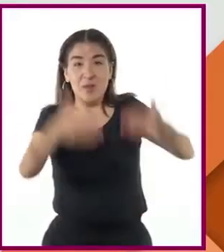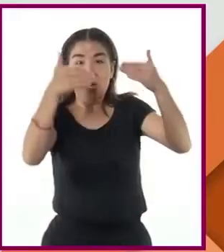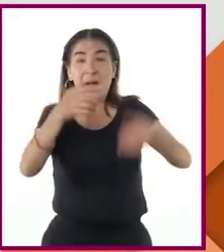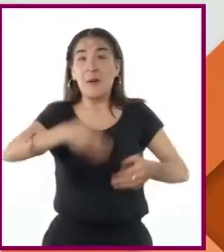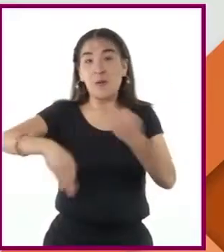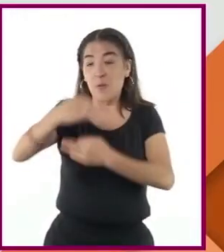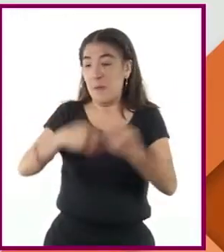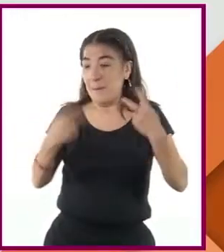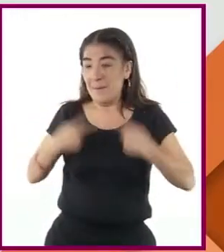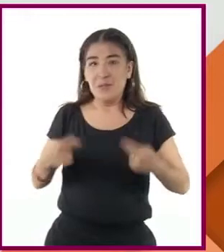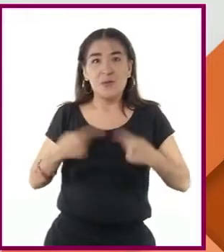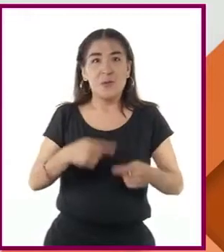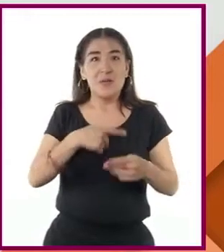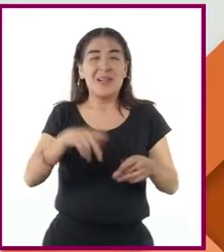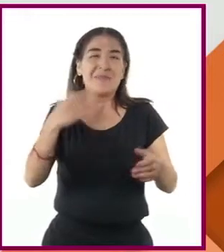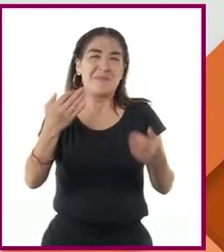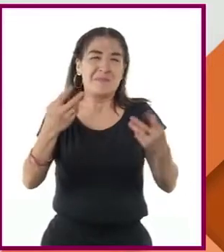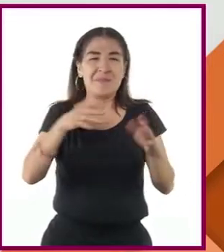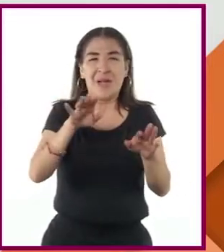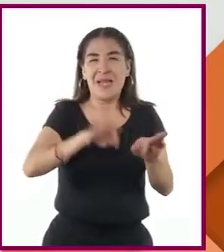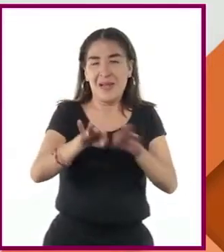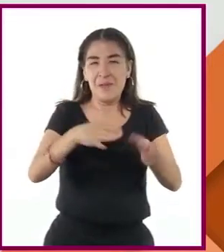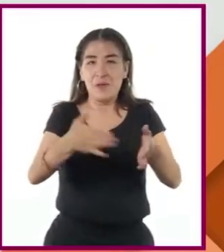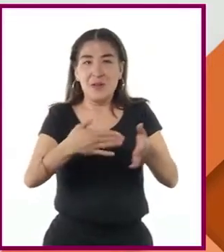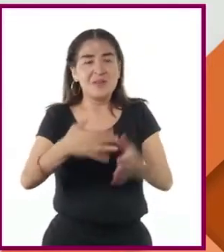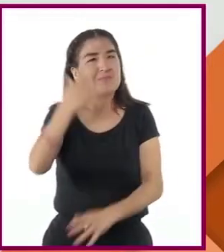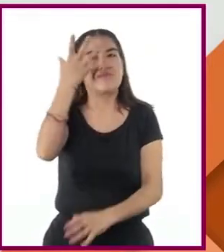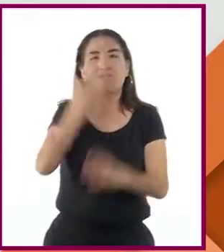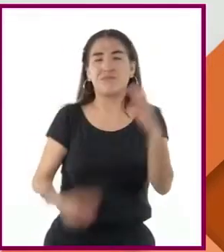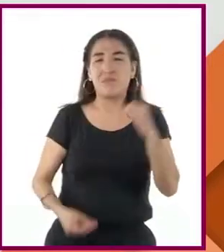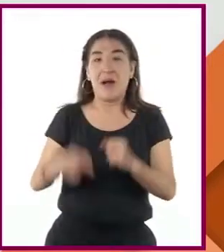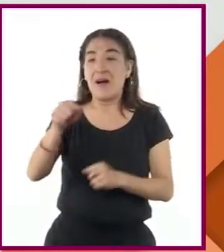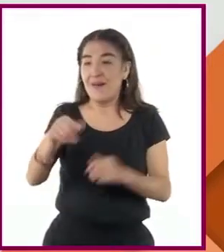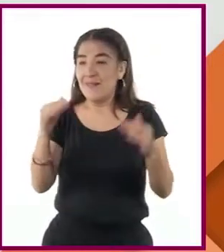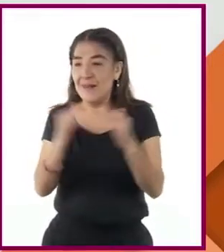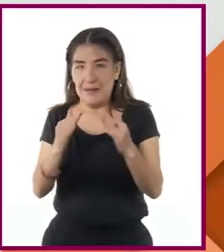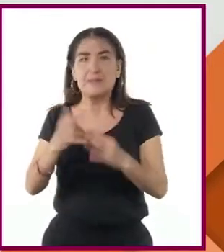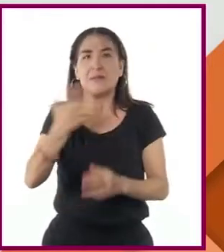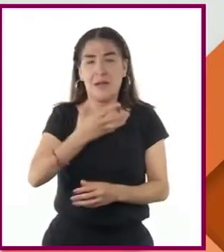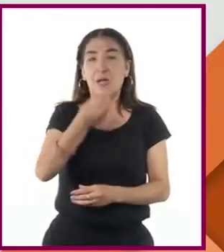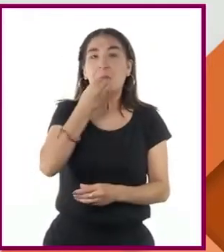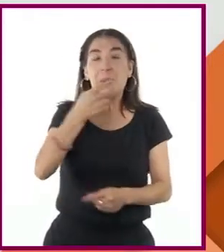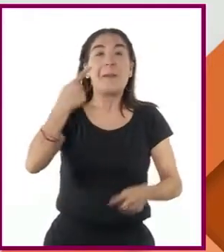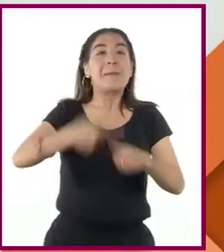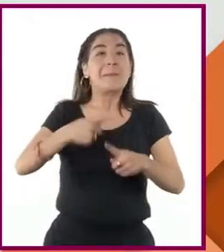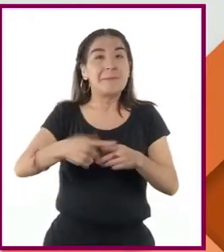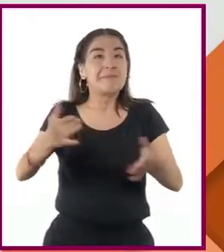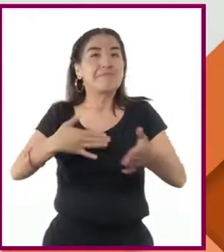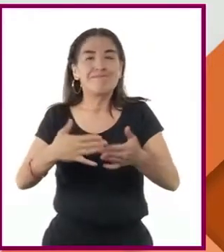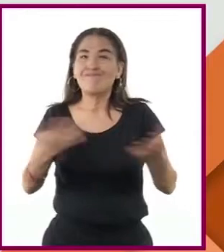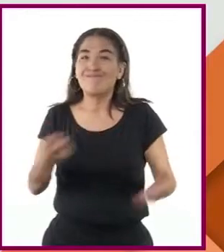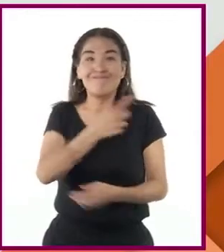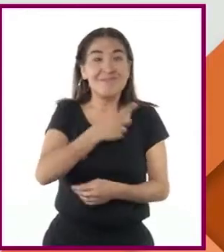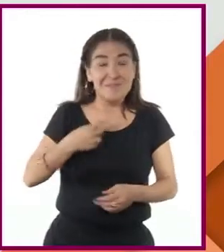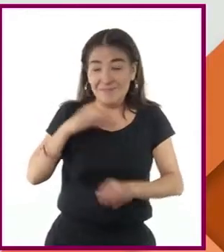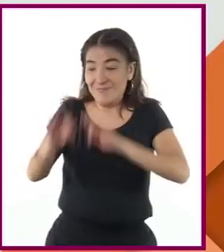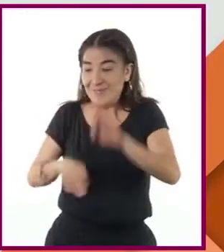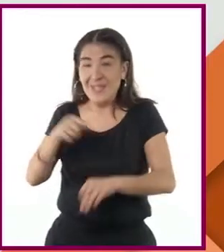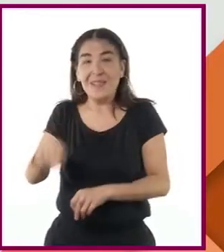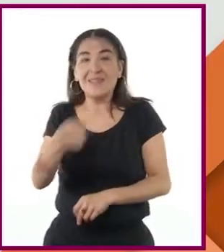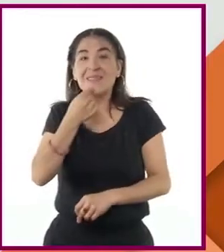de cocina había huido. En la casa tenían comida, pero no quien la preparase. Y había que dar de comer a los niños,